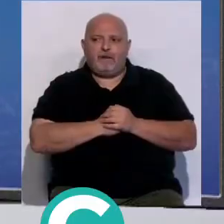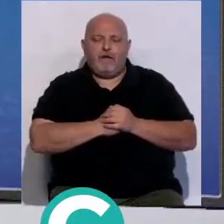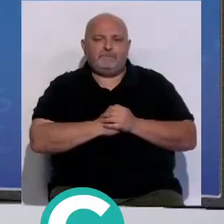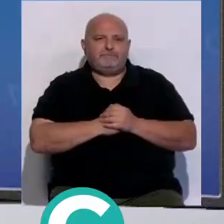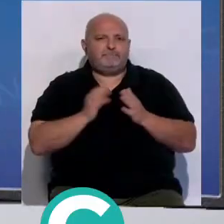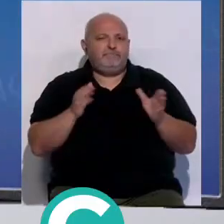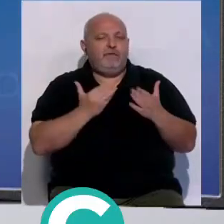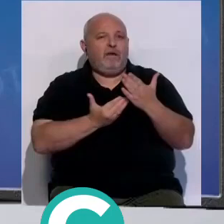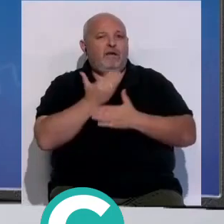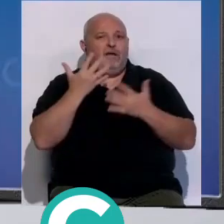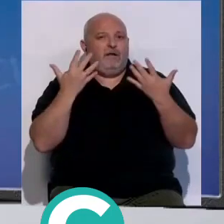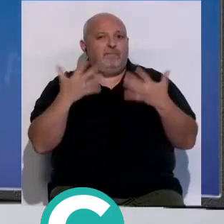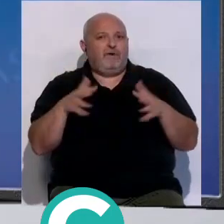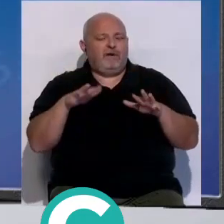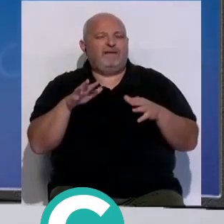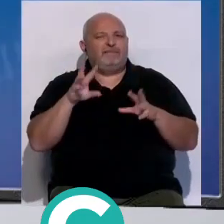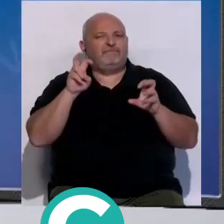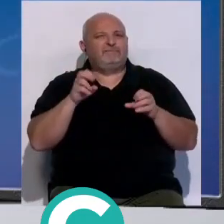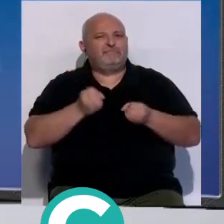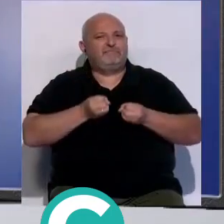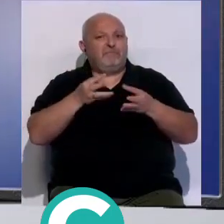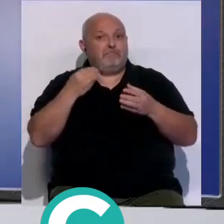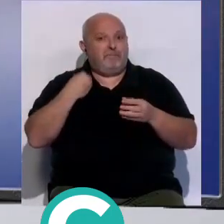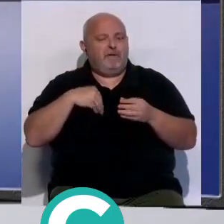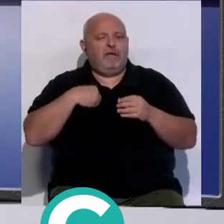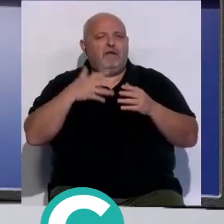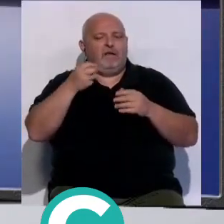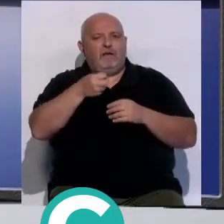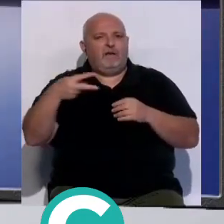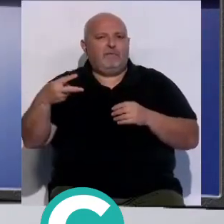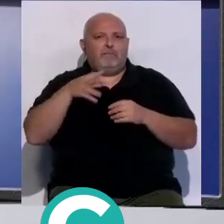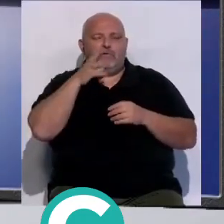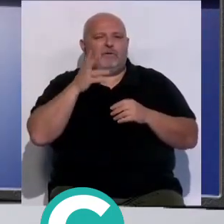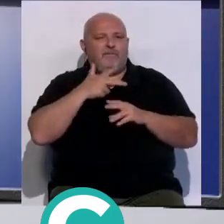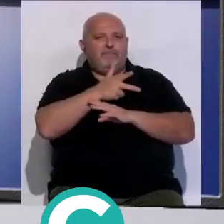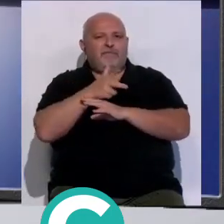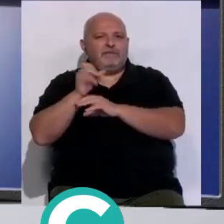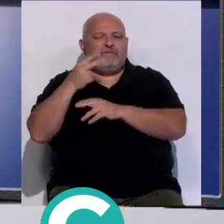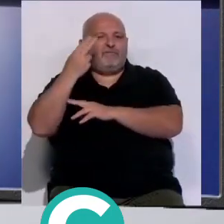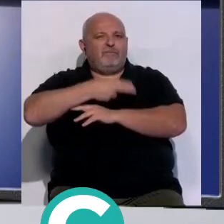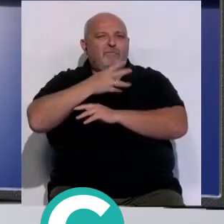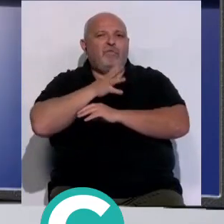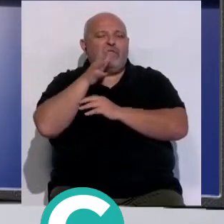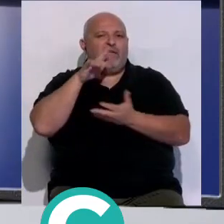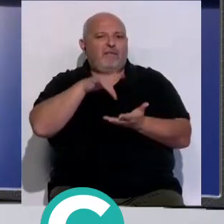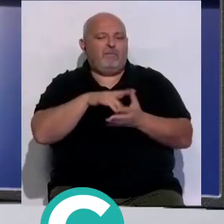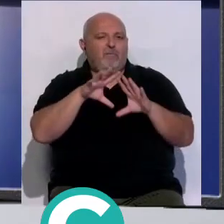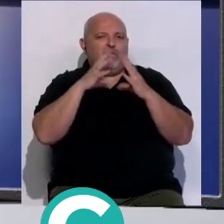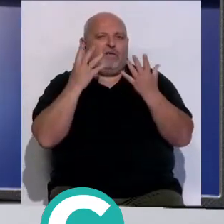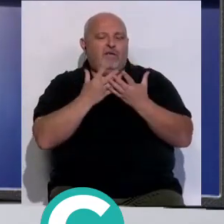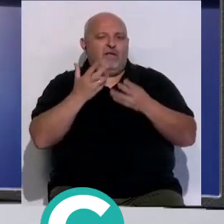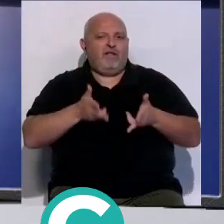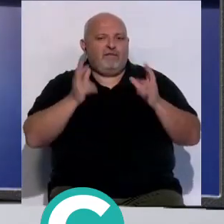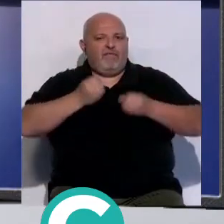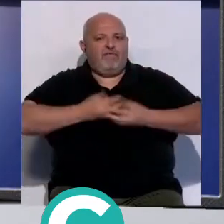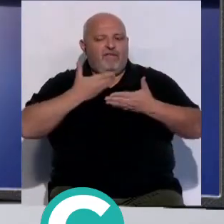y en la jornada del miércoles les ofrecimos además el balance realizado por reporteros sin fronteras con motivo del día mundial de la